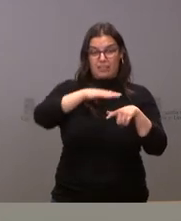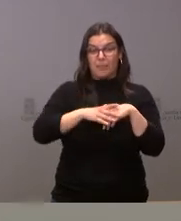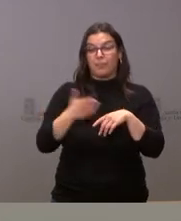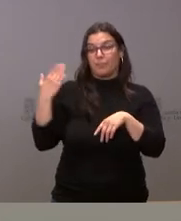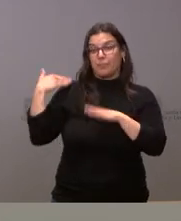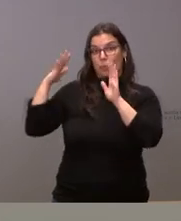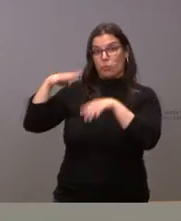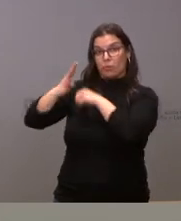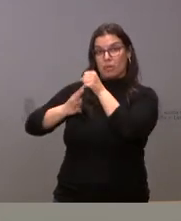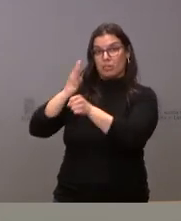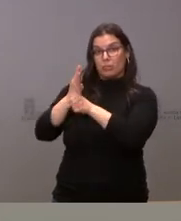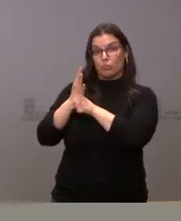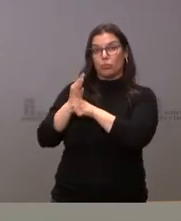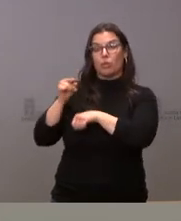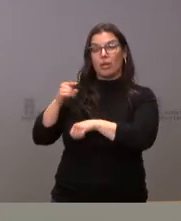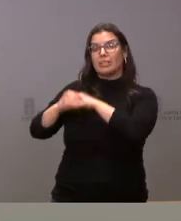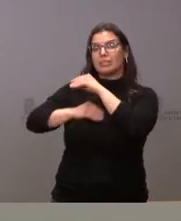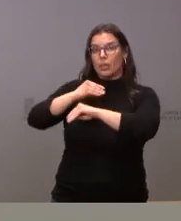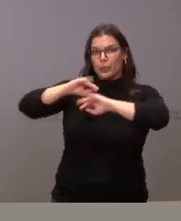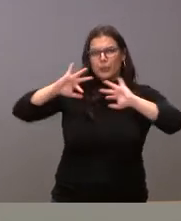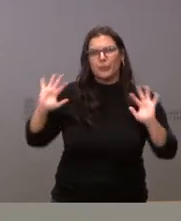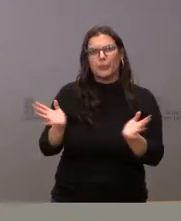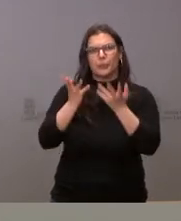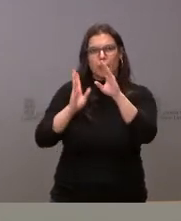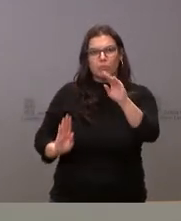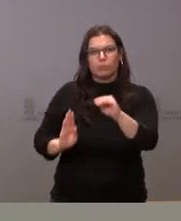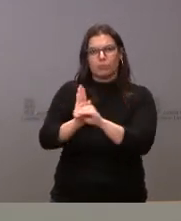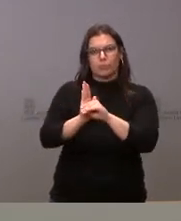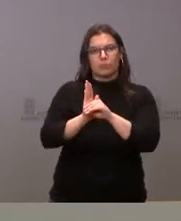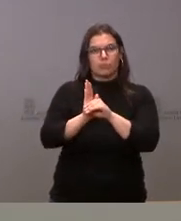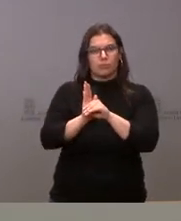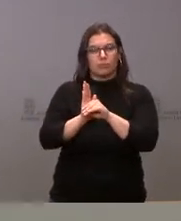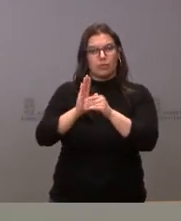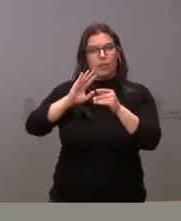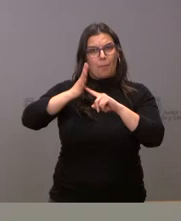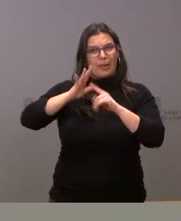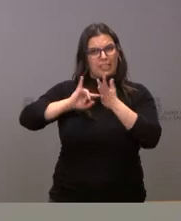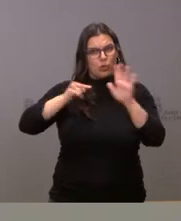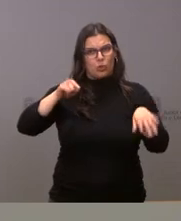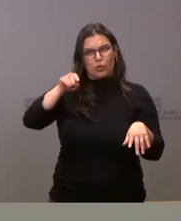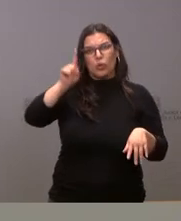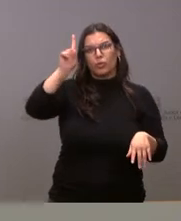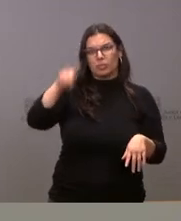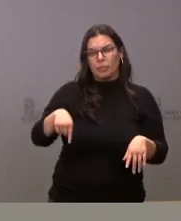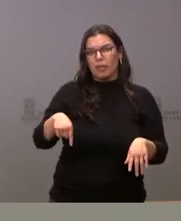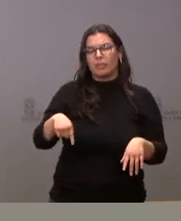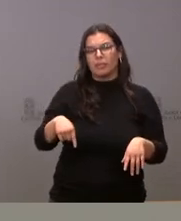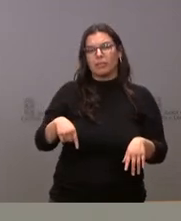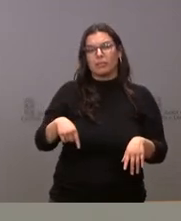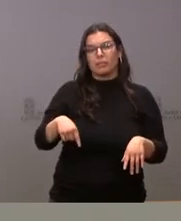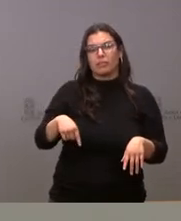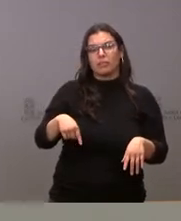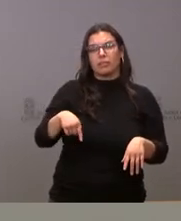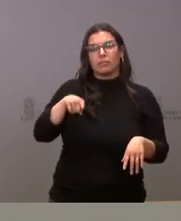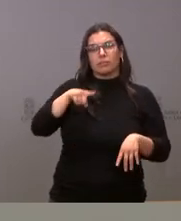pasada se llevó a cabo un impulso en relación con este parque tecnológico. Esto incluía, en primer lugar, la